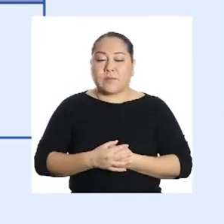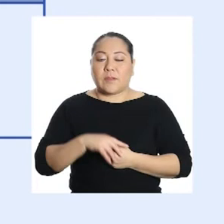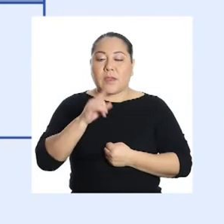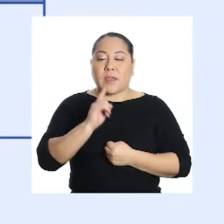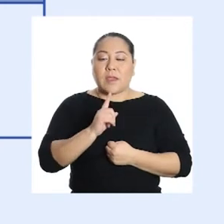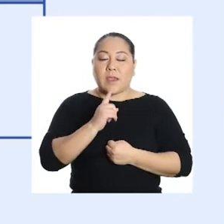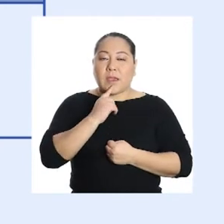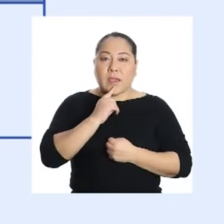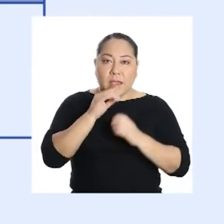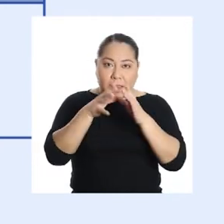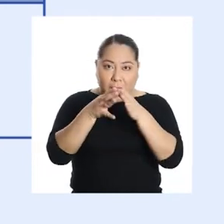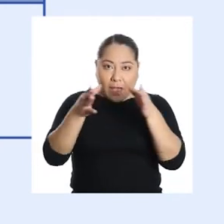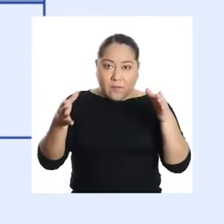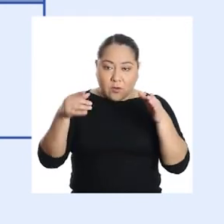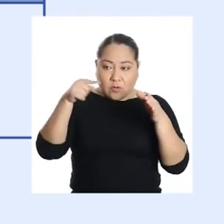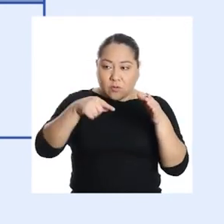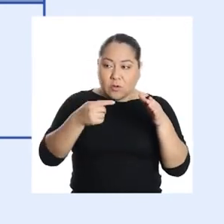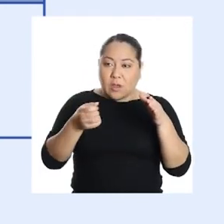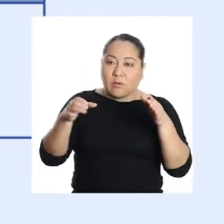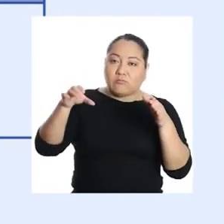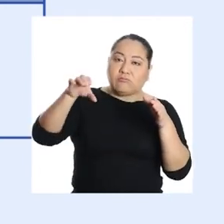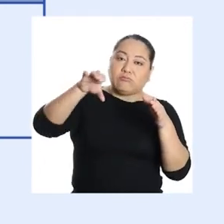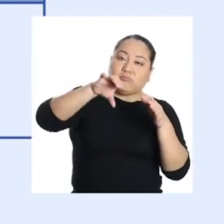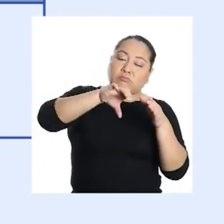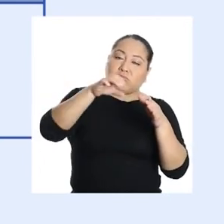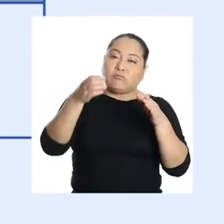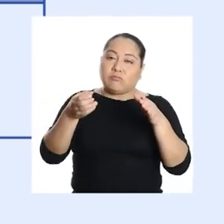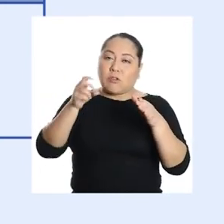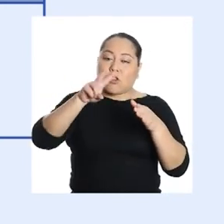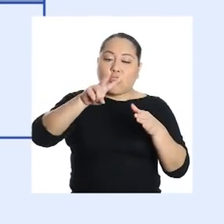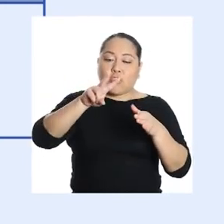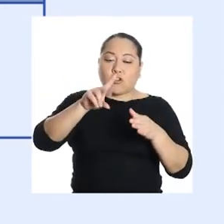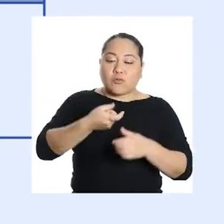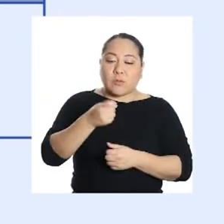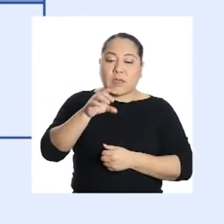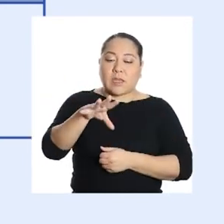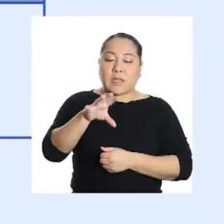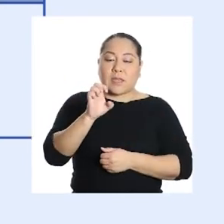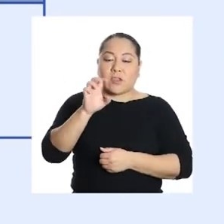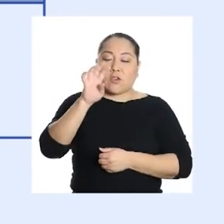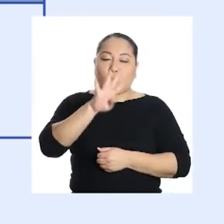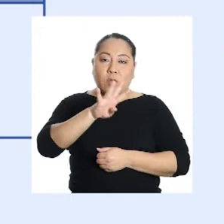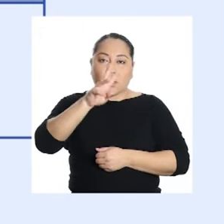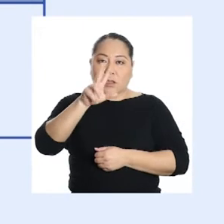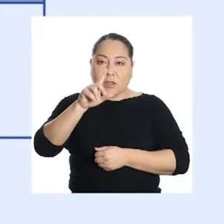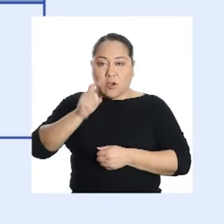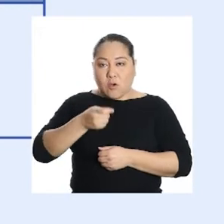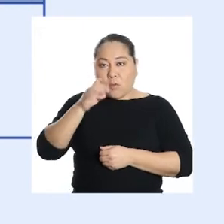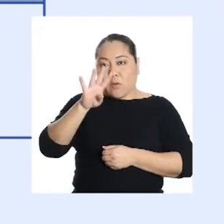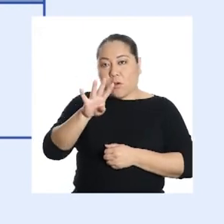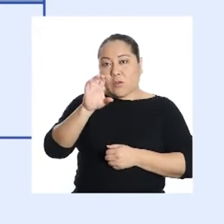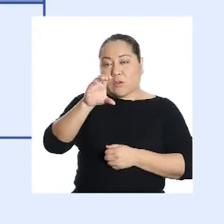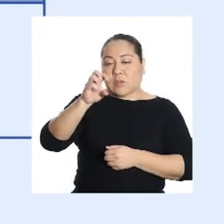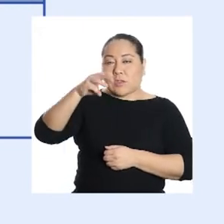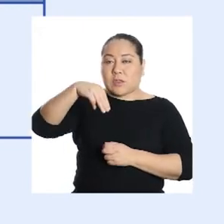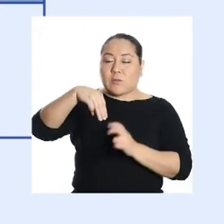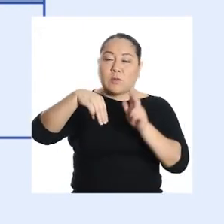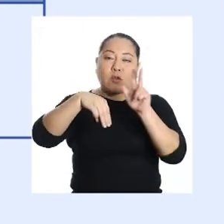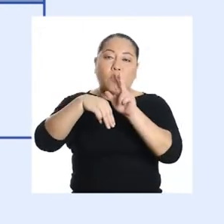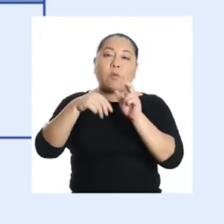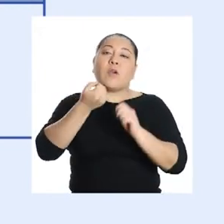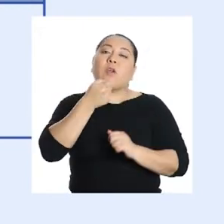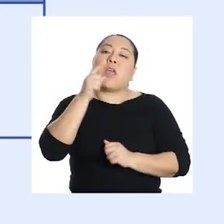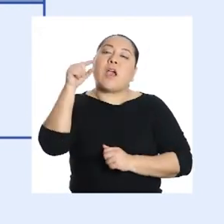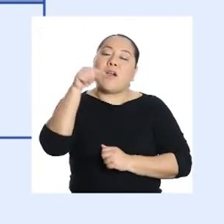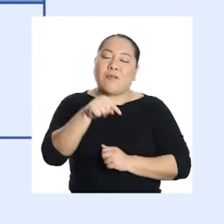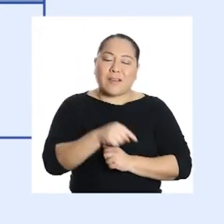En la zona de abertura del envase, se podrá verter 2,543,4 centímetros